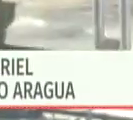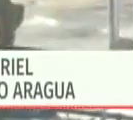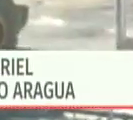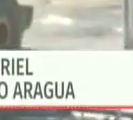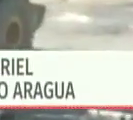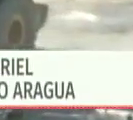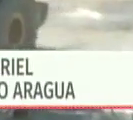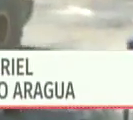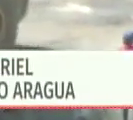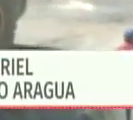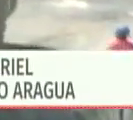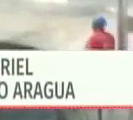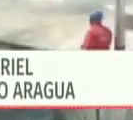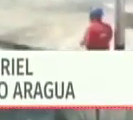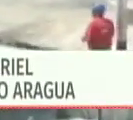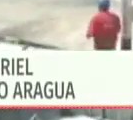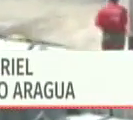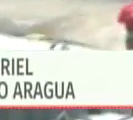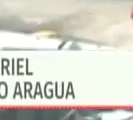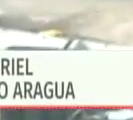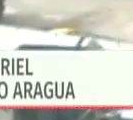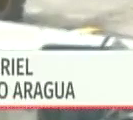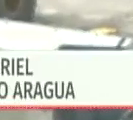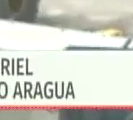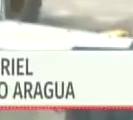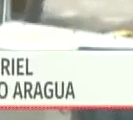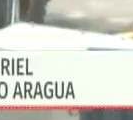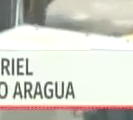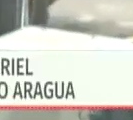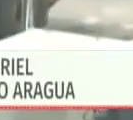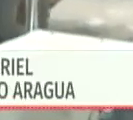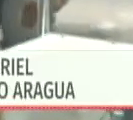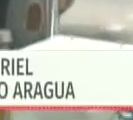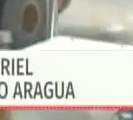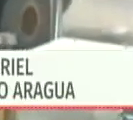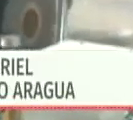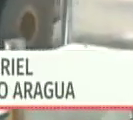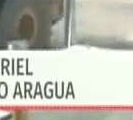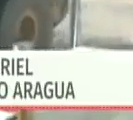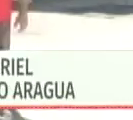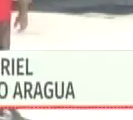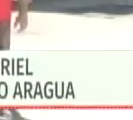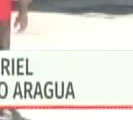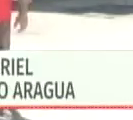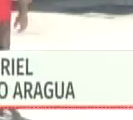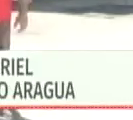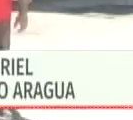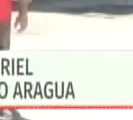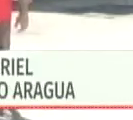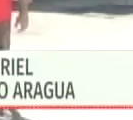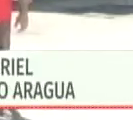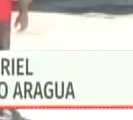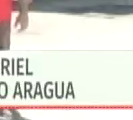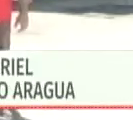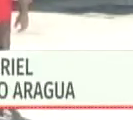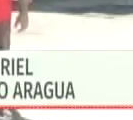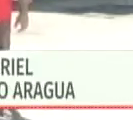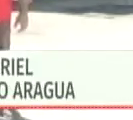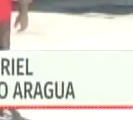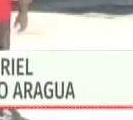explicar el proceso rápidamente una planta que viene a fortalecer todo lo que es el proceso productivo de